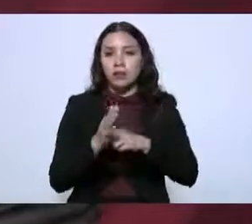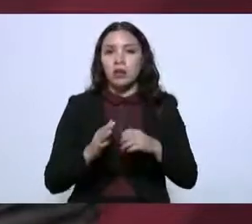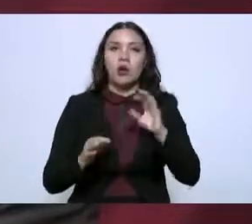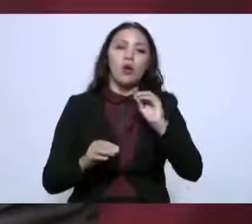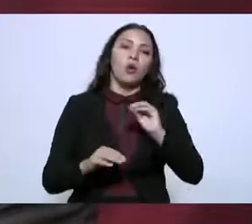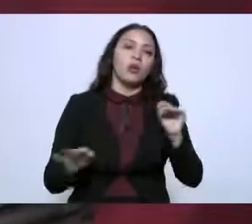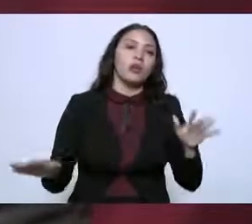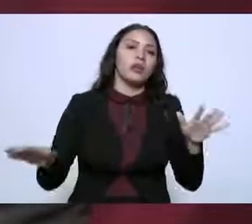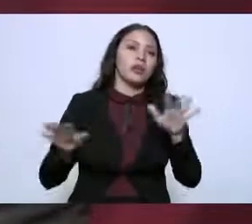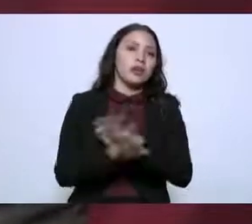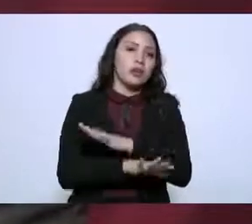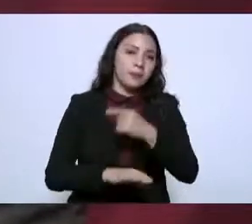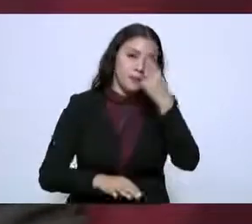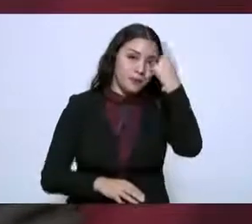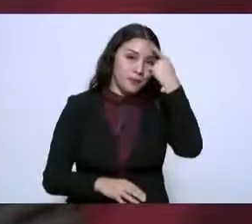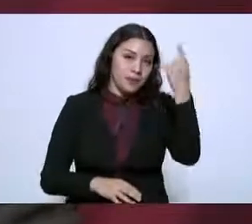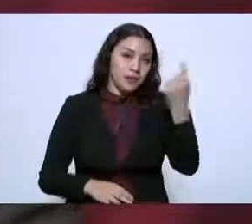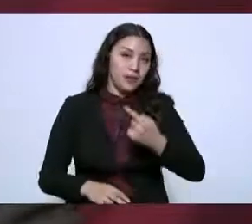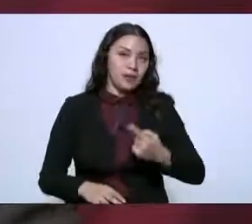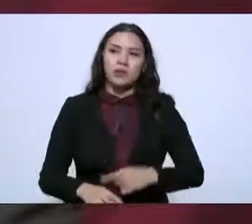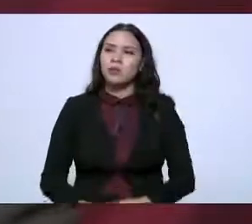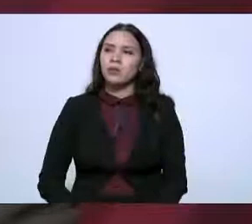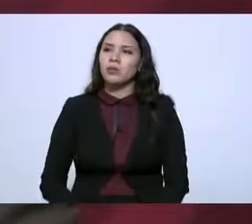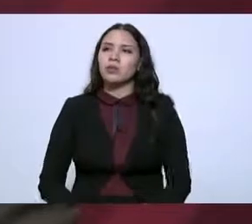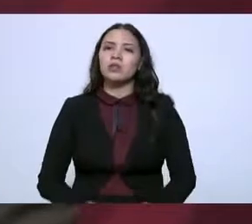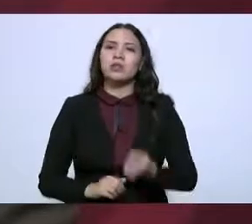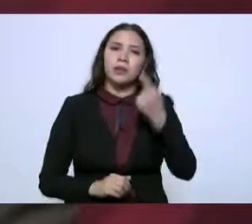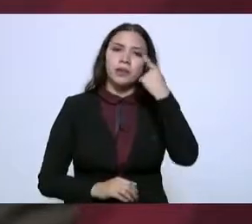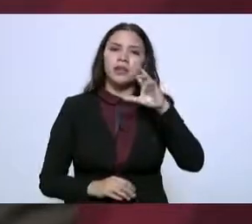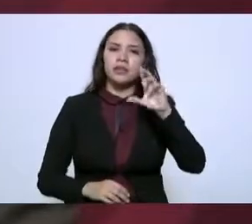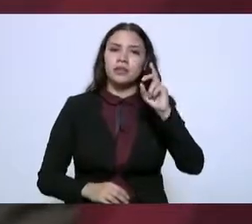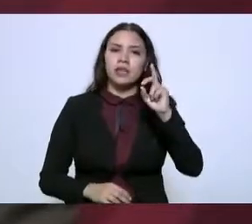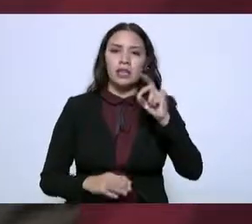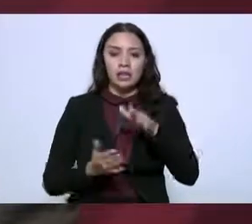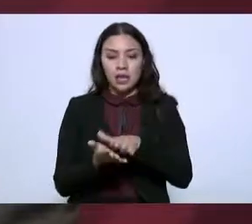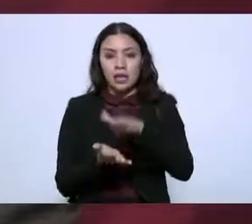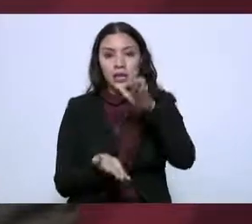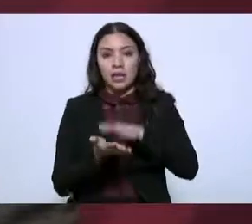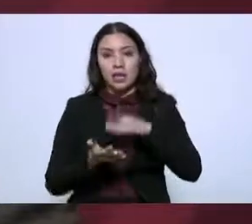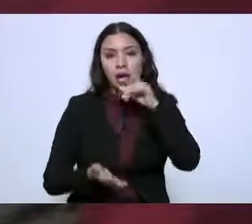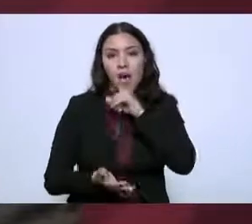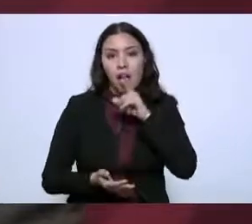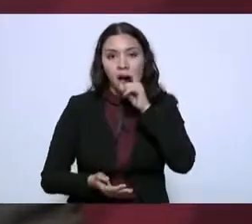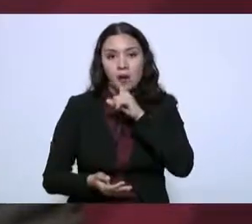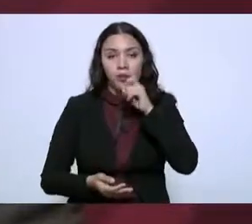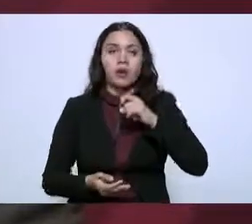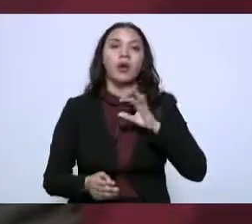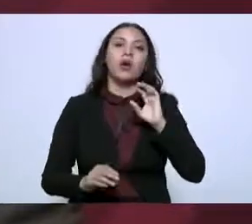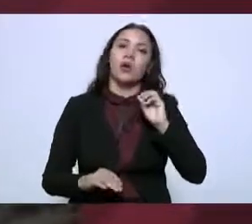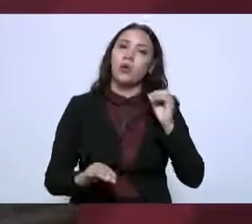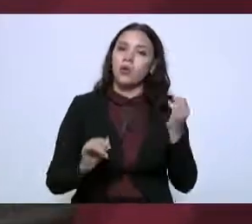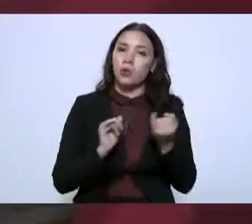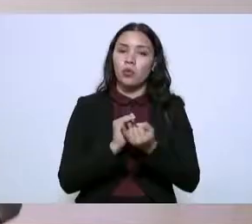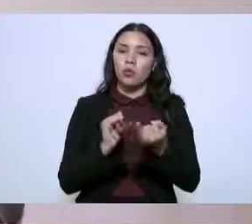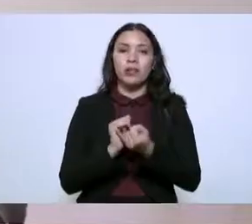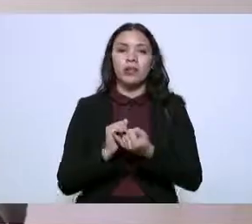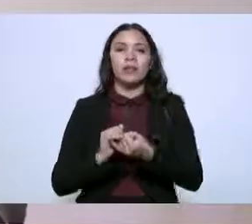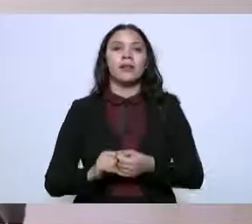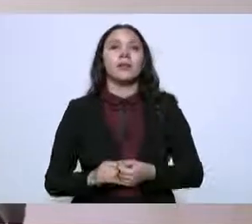concesión, si así se considera, de estos 30 metros cúbicos por segundo, la aprobación de ciertos